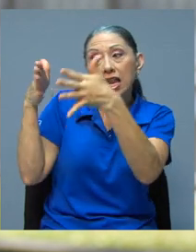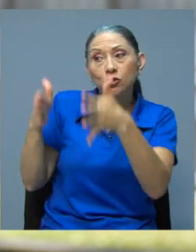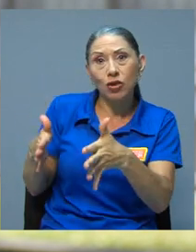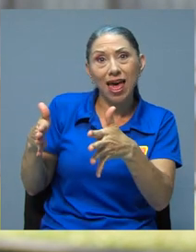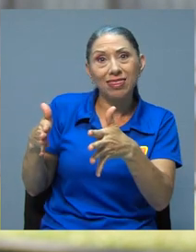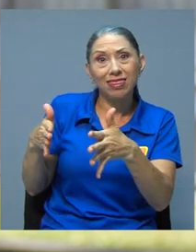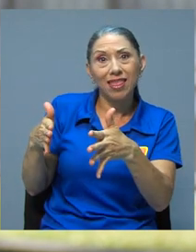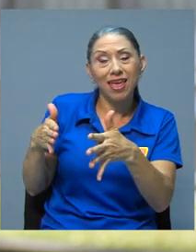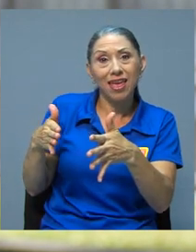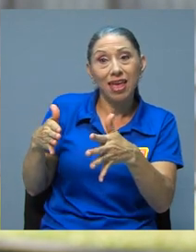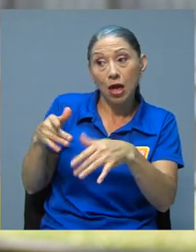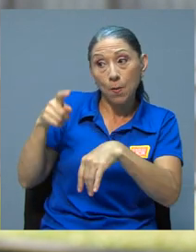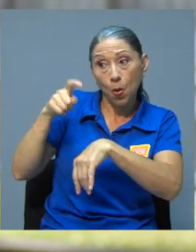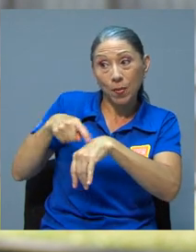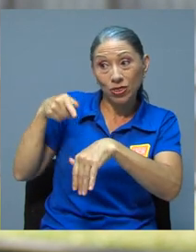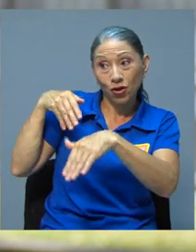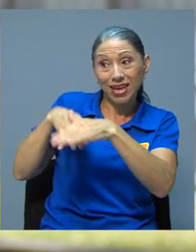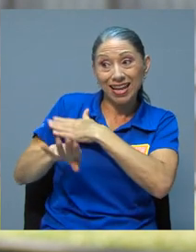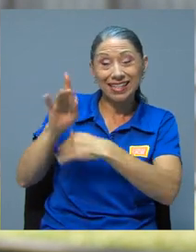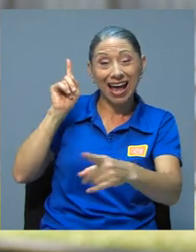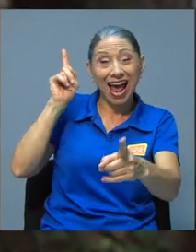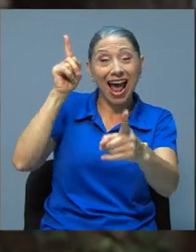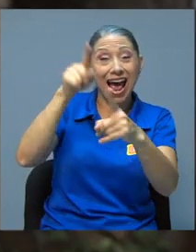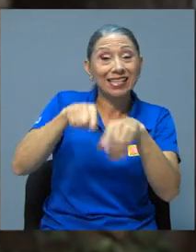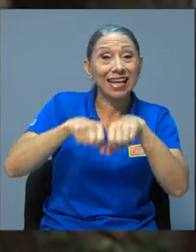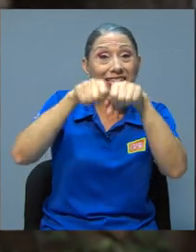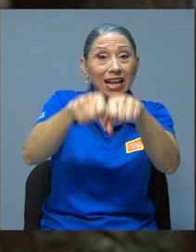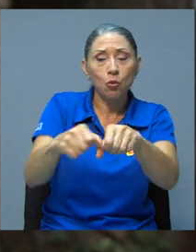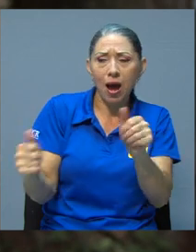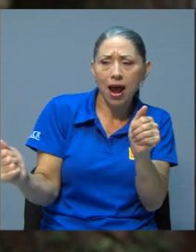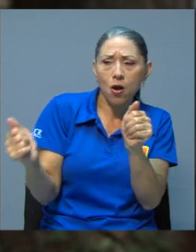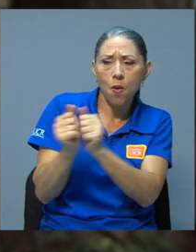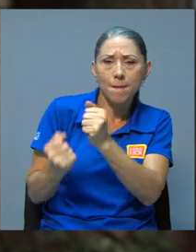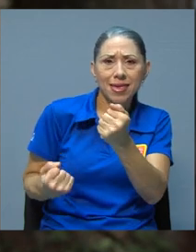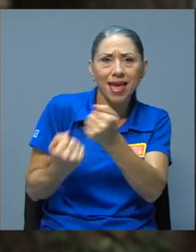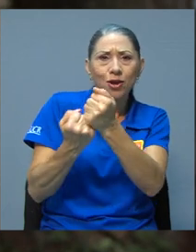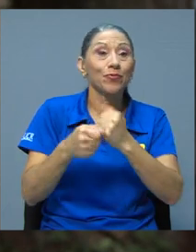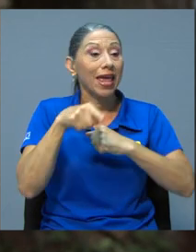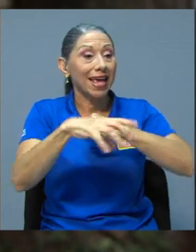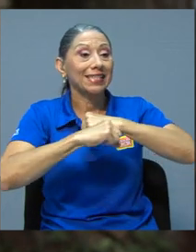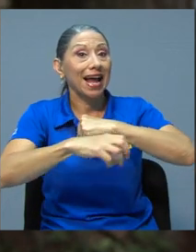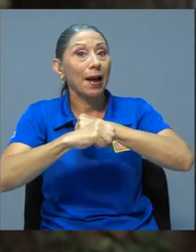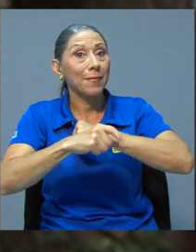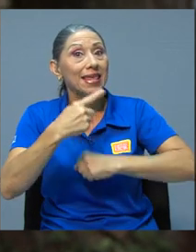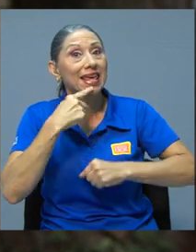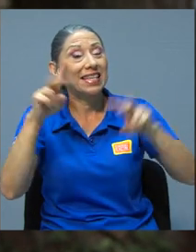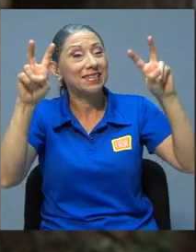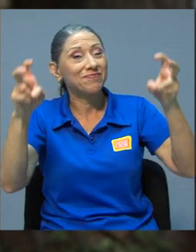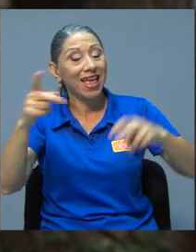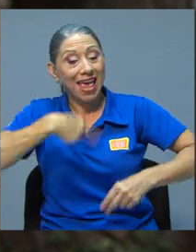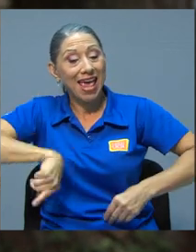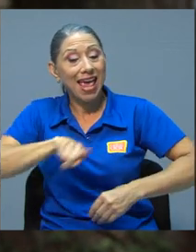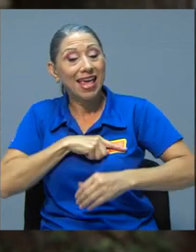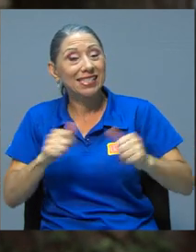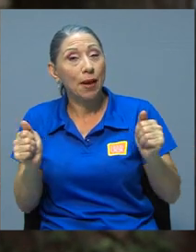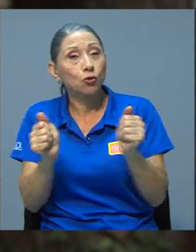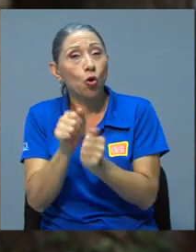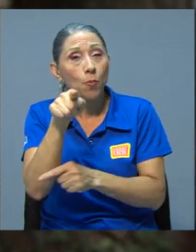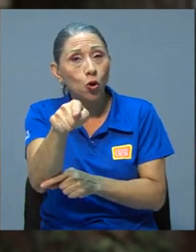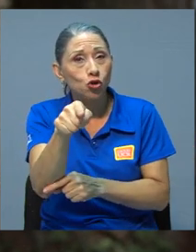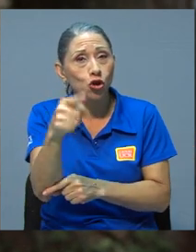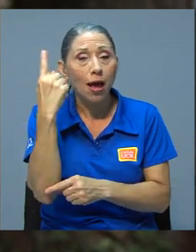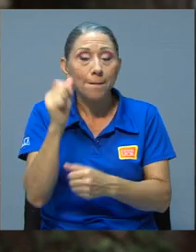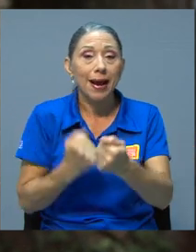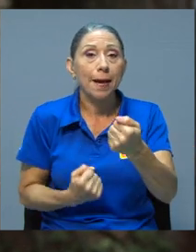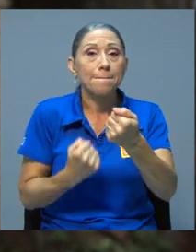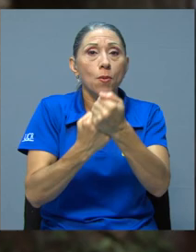persona estudiante desde que ingresa hasta que se gradúa. Teniendo eso claro, en esta campaña estamos con vos para ayudar con el apoyo a la salud